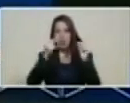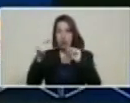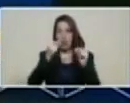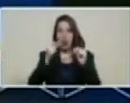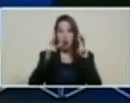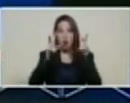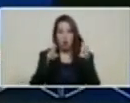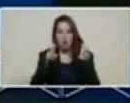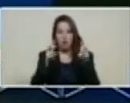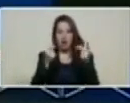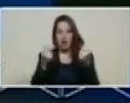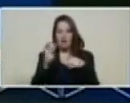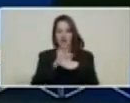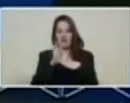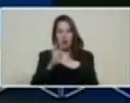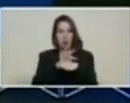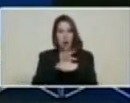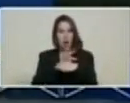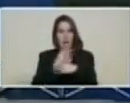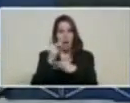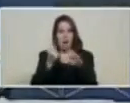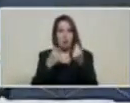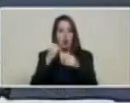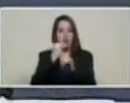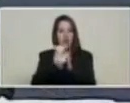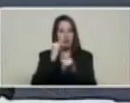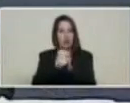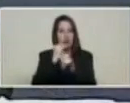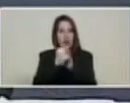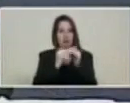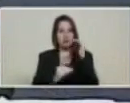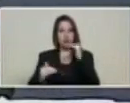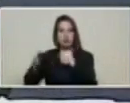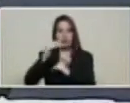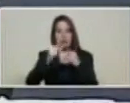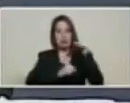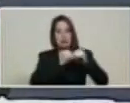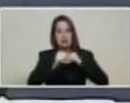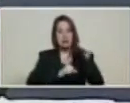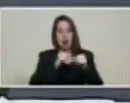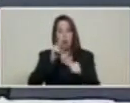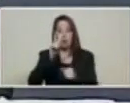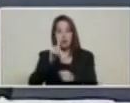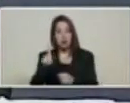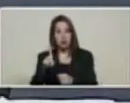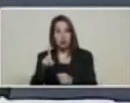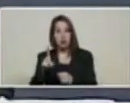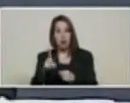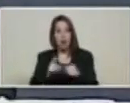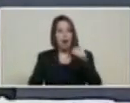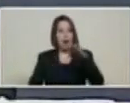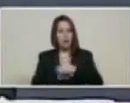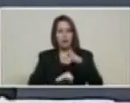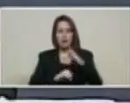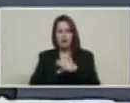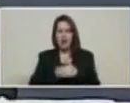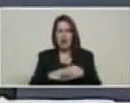moneda del siglo 21 con la más alta tecnología respaldada en riqueza concreta natural